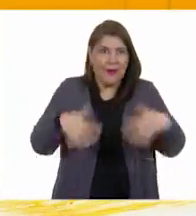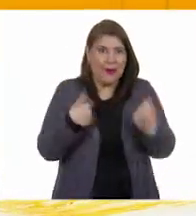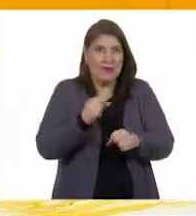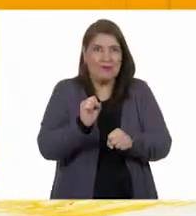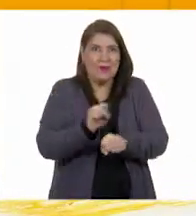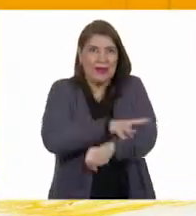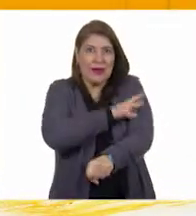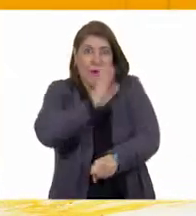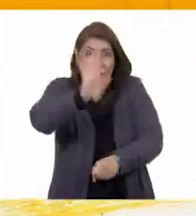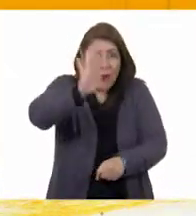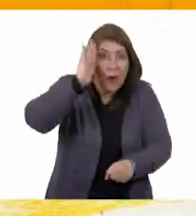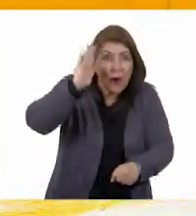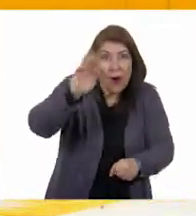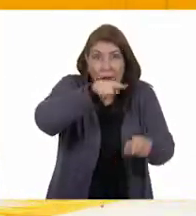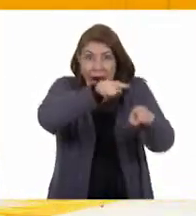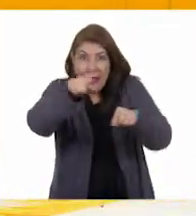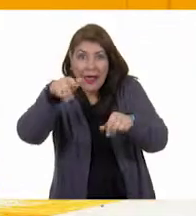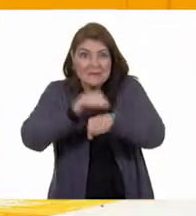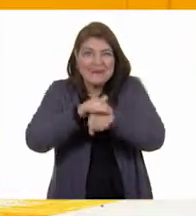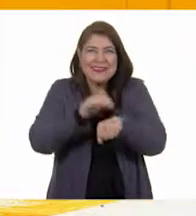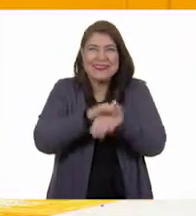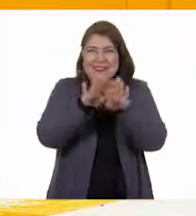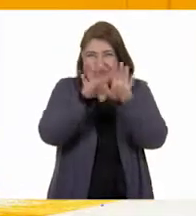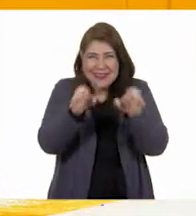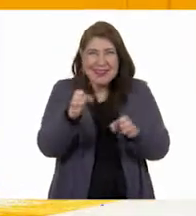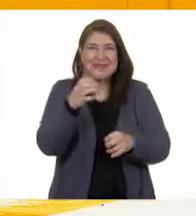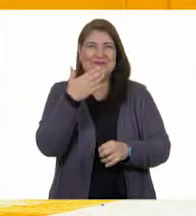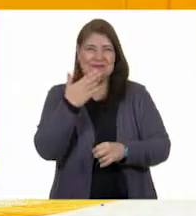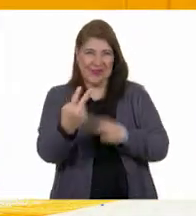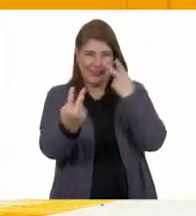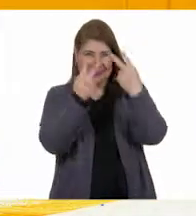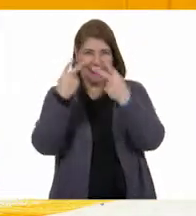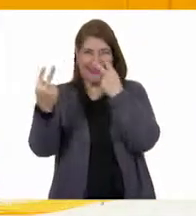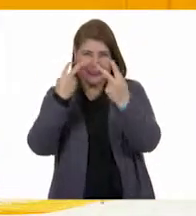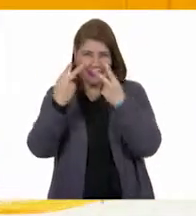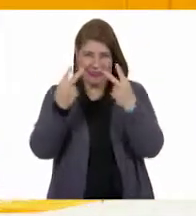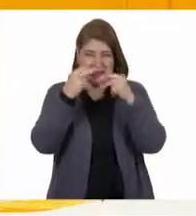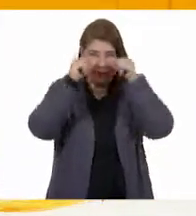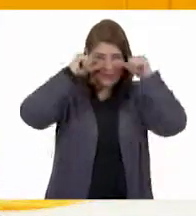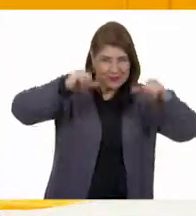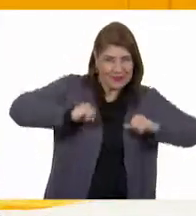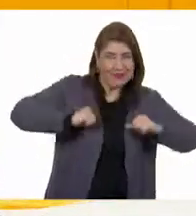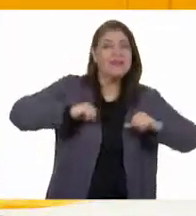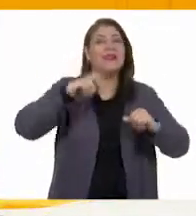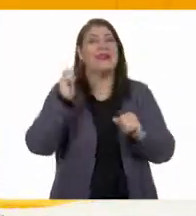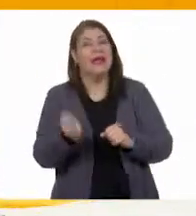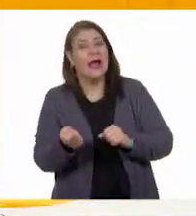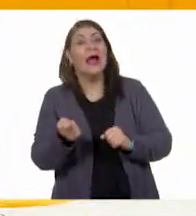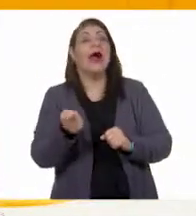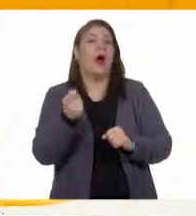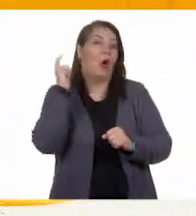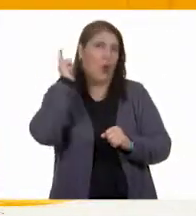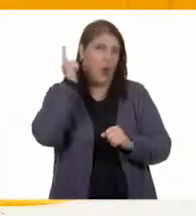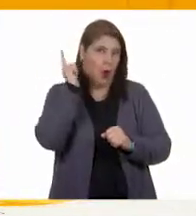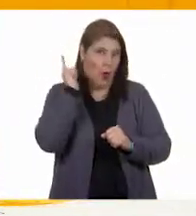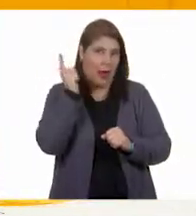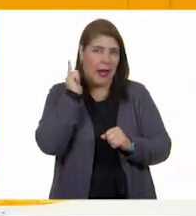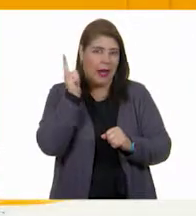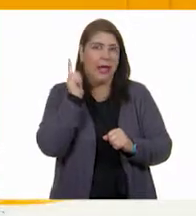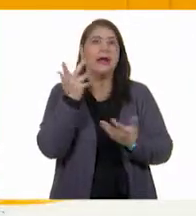¡Hola! amigos! ¿Cómo están? ¡Qué bueno que nos ven y nos escuchan! ¡Ay, ojalá se encuentren muy,